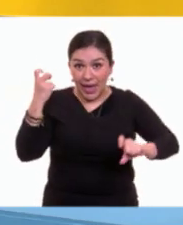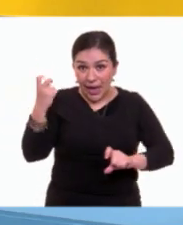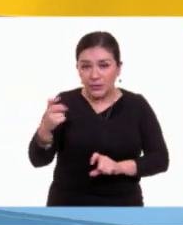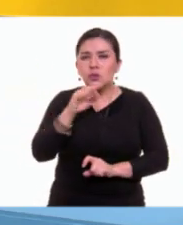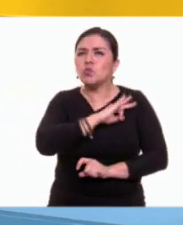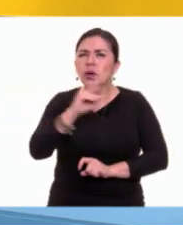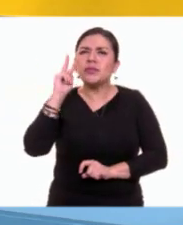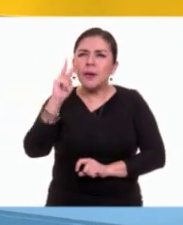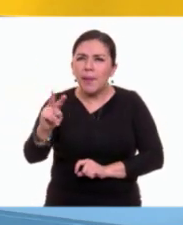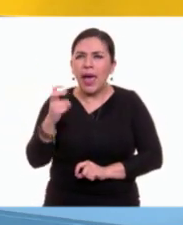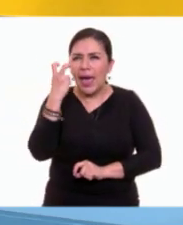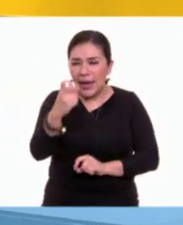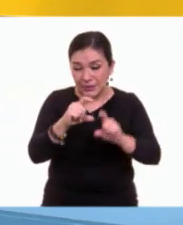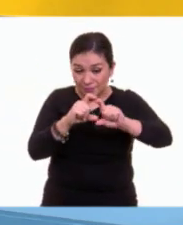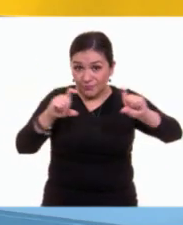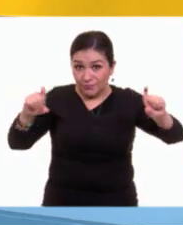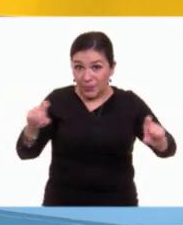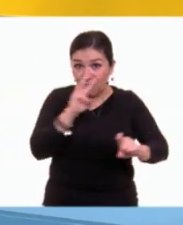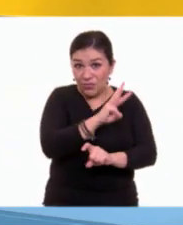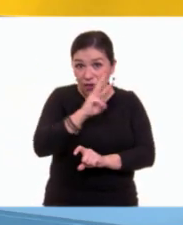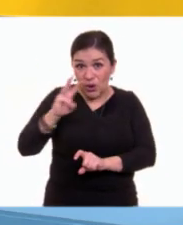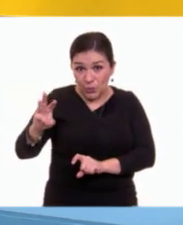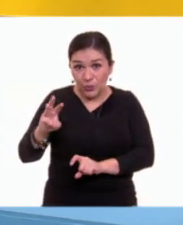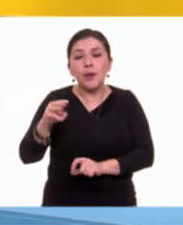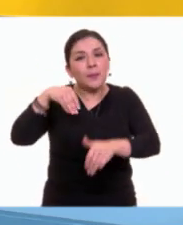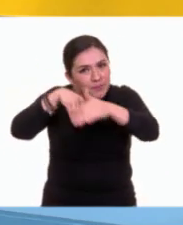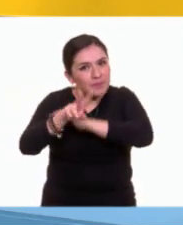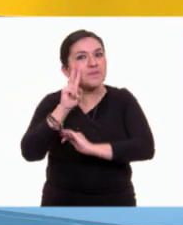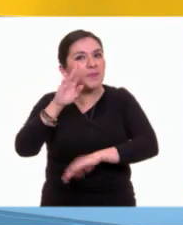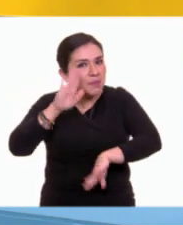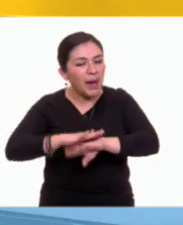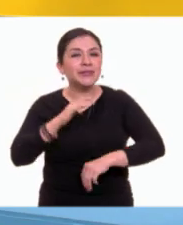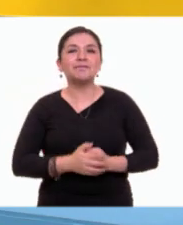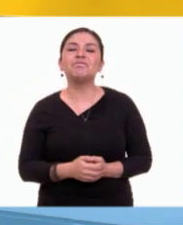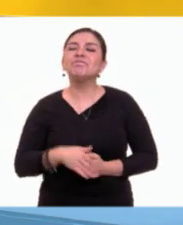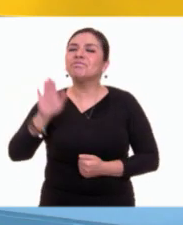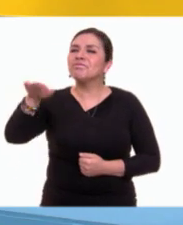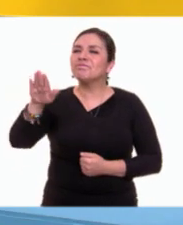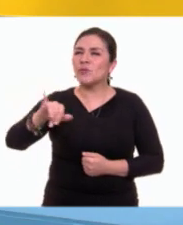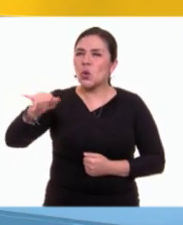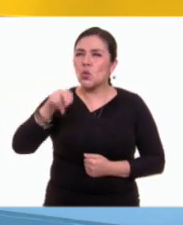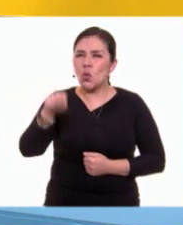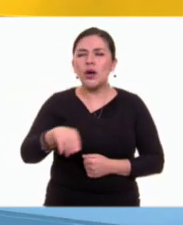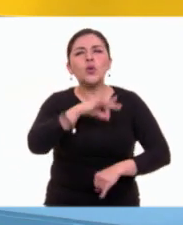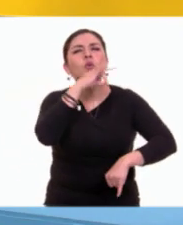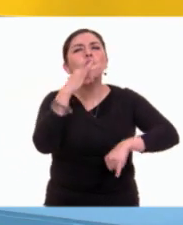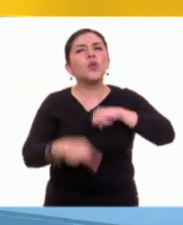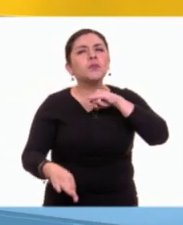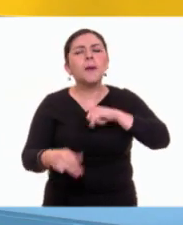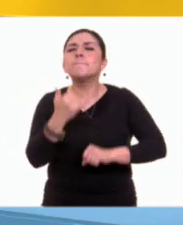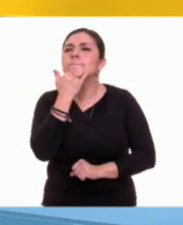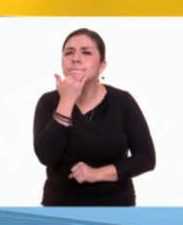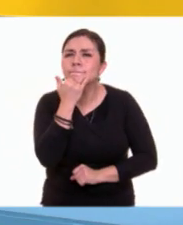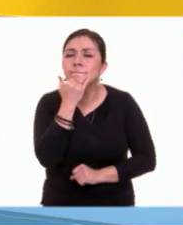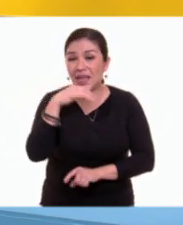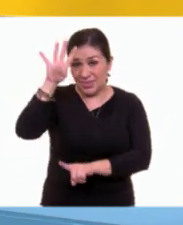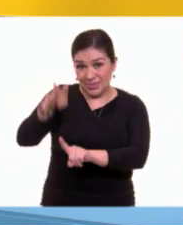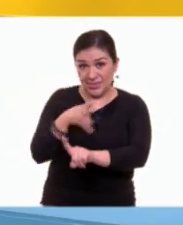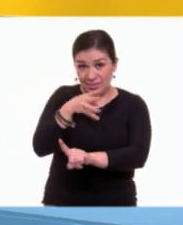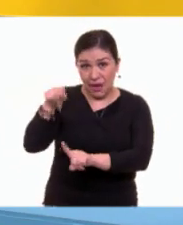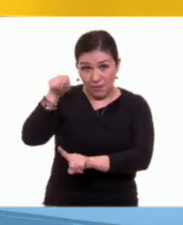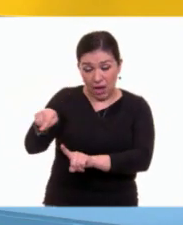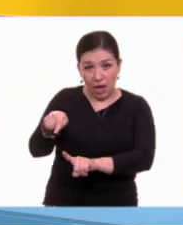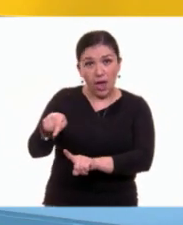Consulten la dirección que aparece en pantalla. Sí, muy bien. Y Juan Carlos, en la última, perdón, en la tabla,